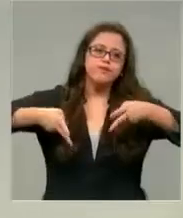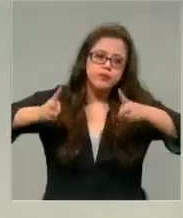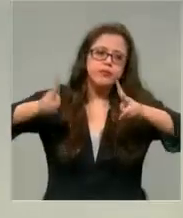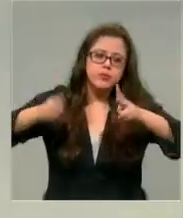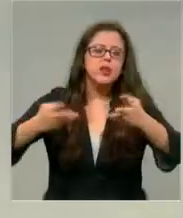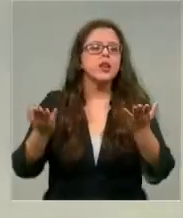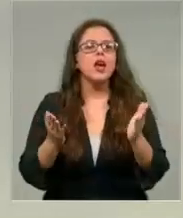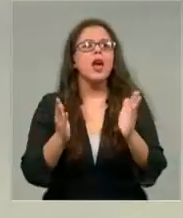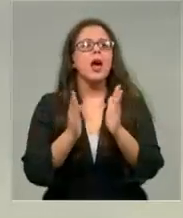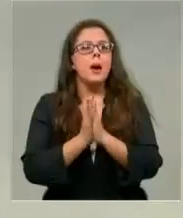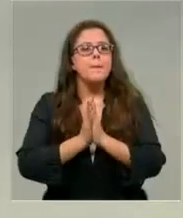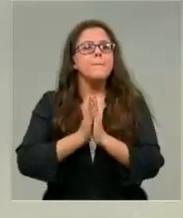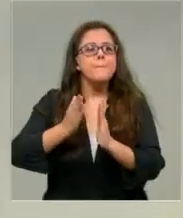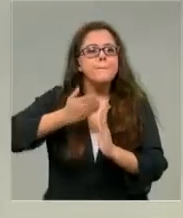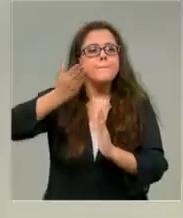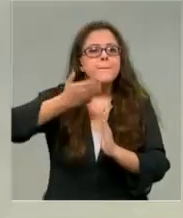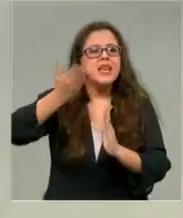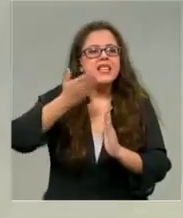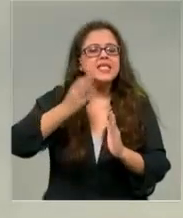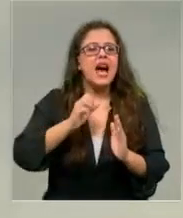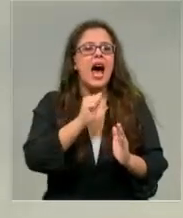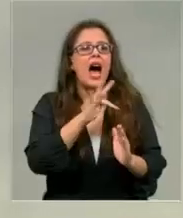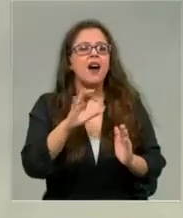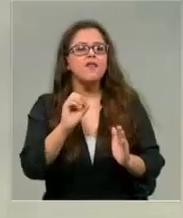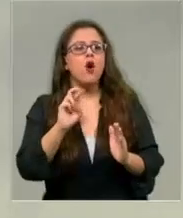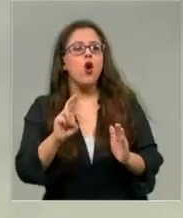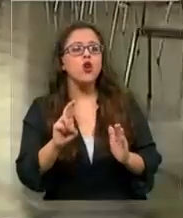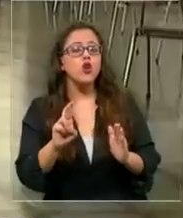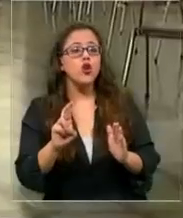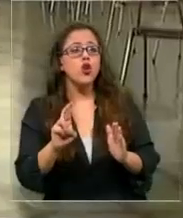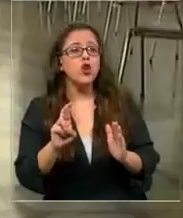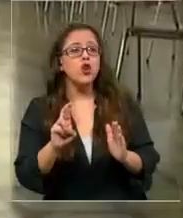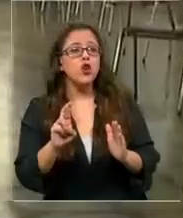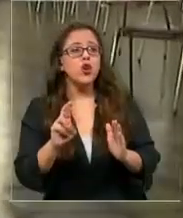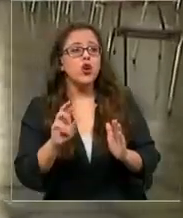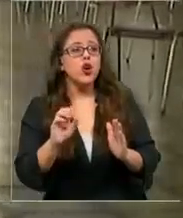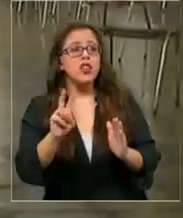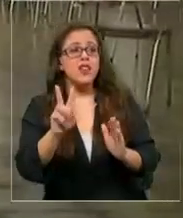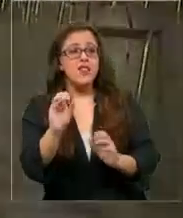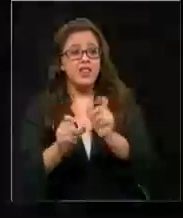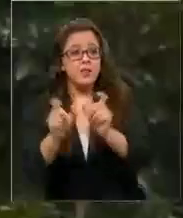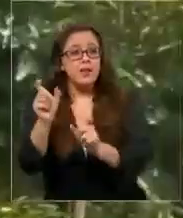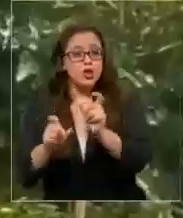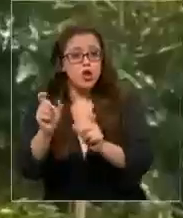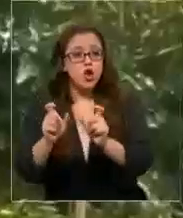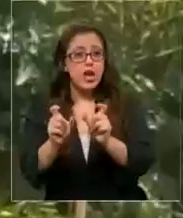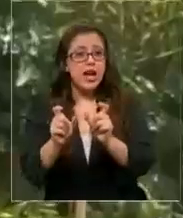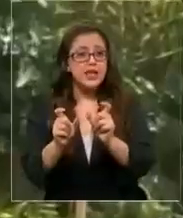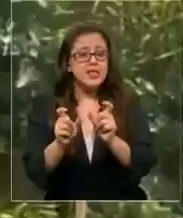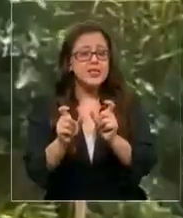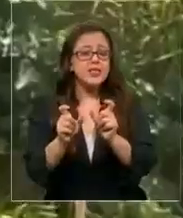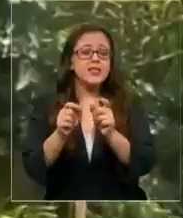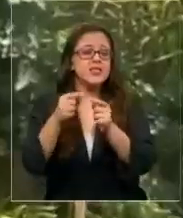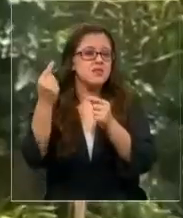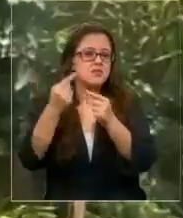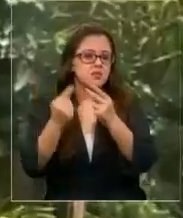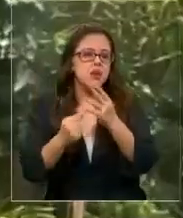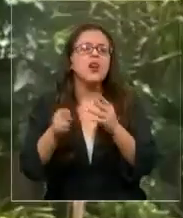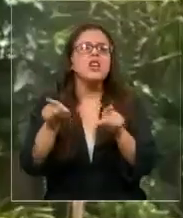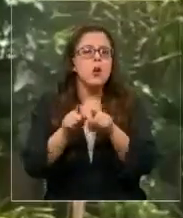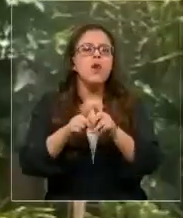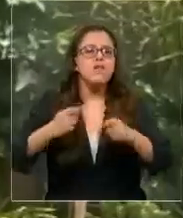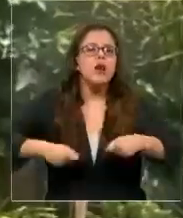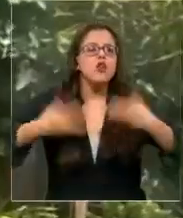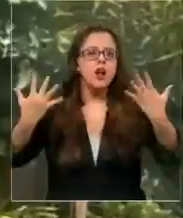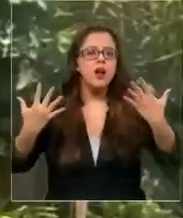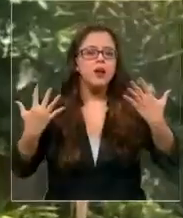las misas en fase 2 con aforo de 10 en espacios cerrados y 20 en espacios abiertos. Valoramos la decisión de la autoridad